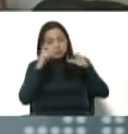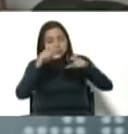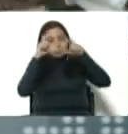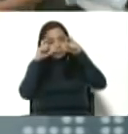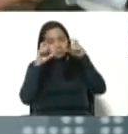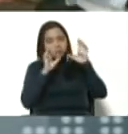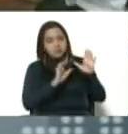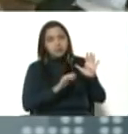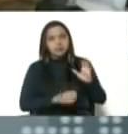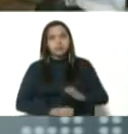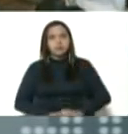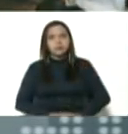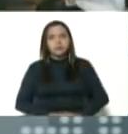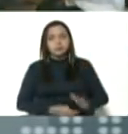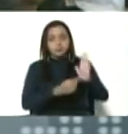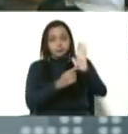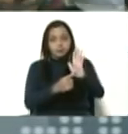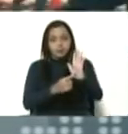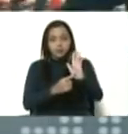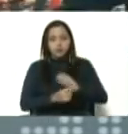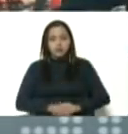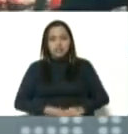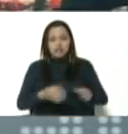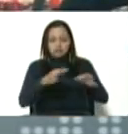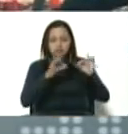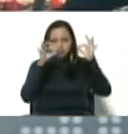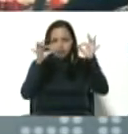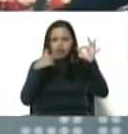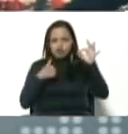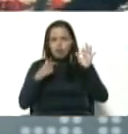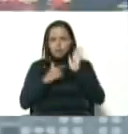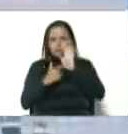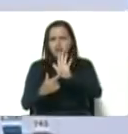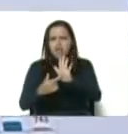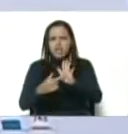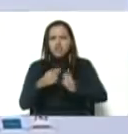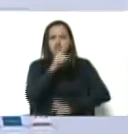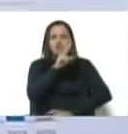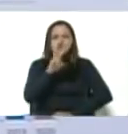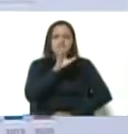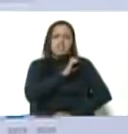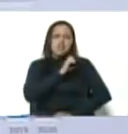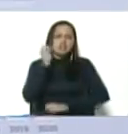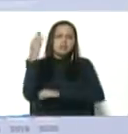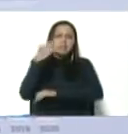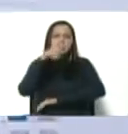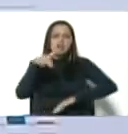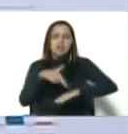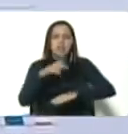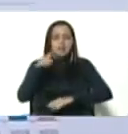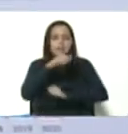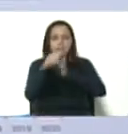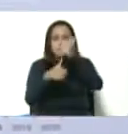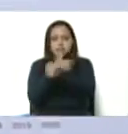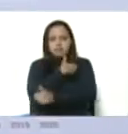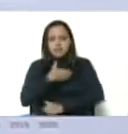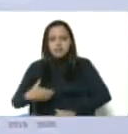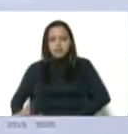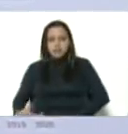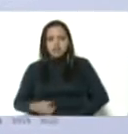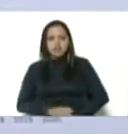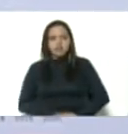Esta lámina la mostré en la Asamblea Nacional el 12 de enero. También la mostró la vicepresidenta ejecutiva